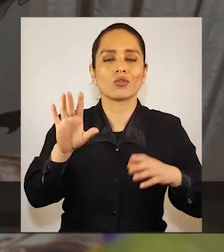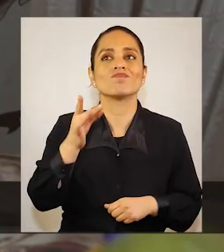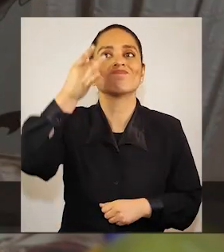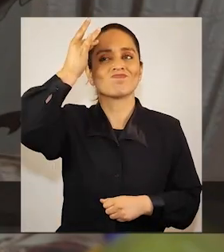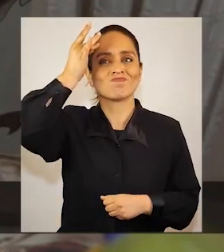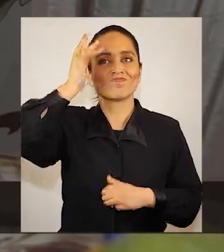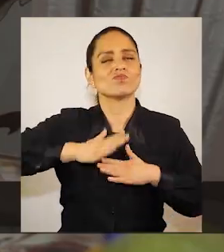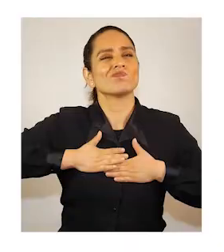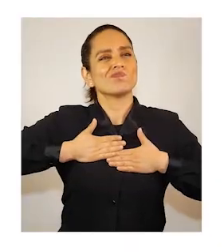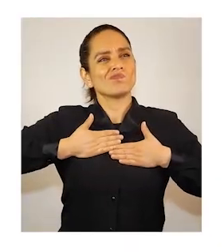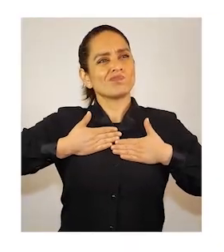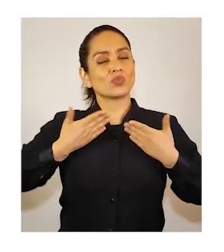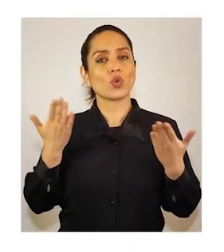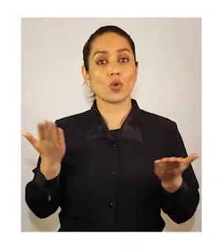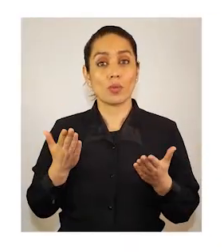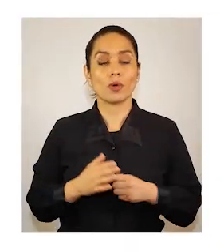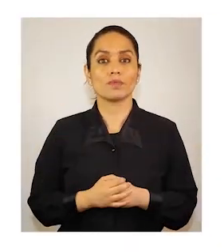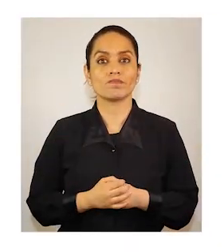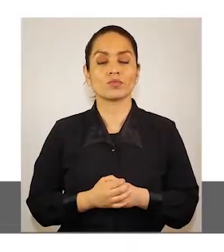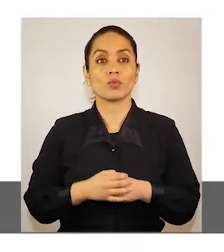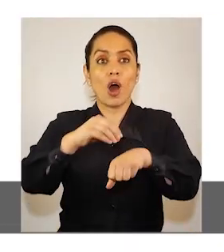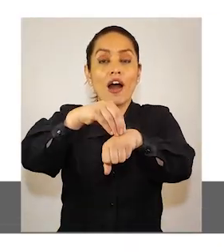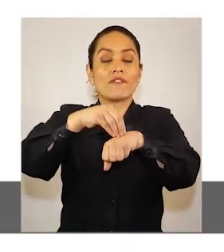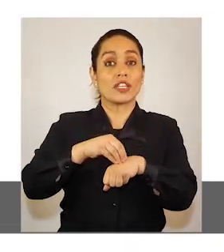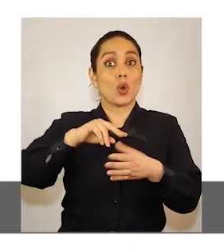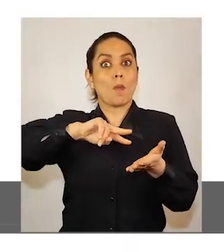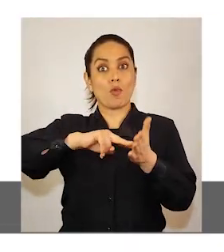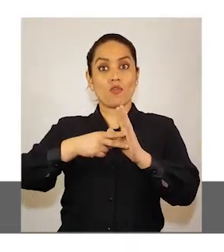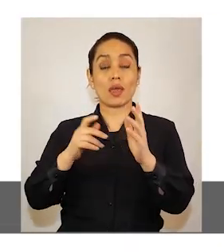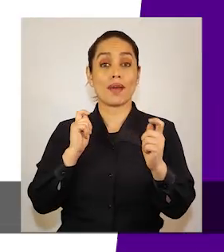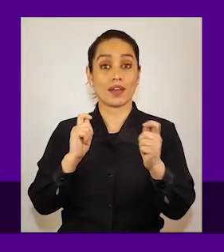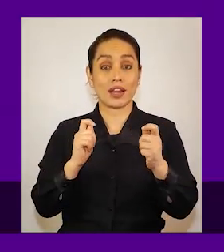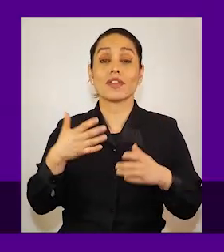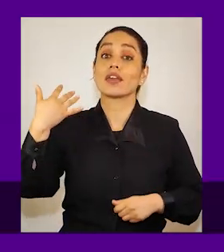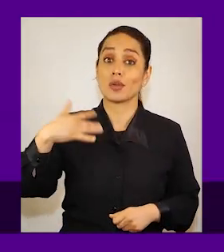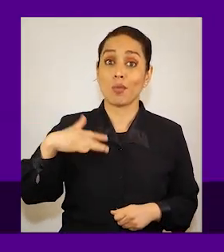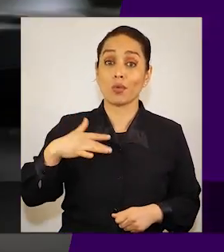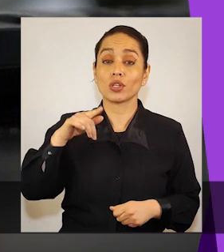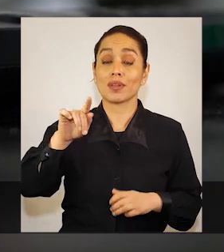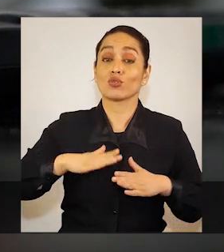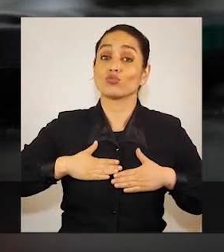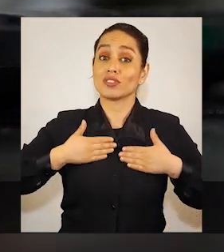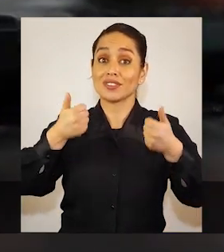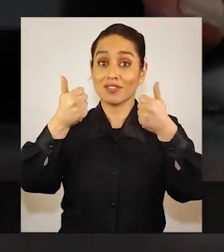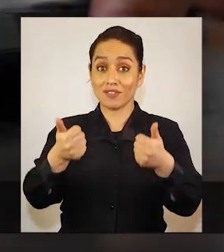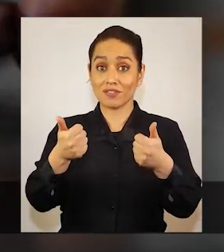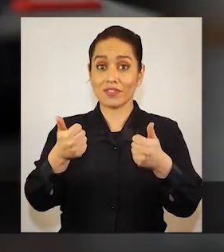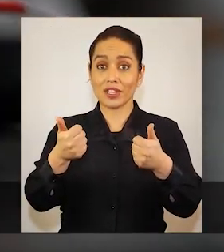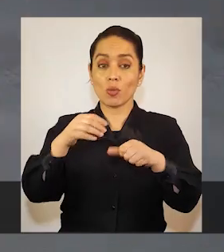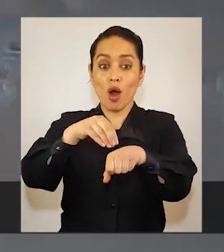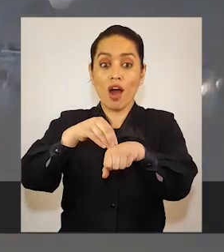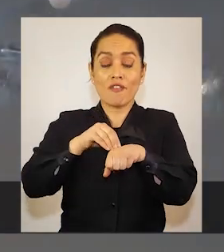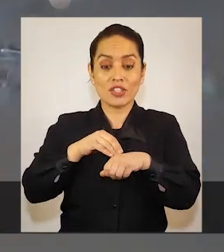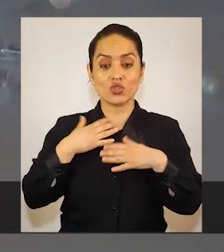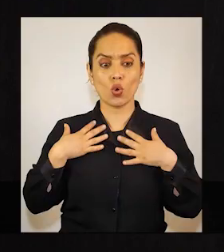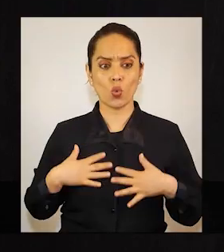estado de ánimo. Señales de alarma. Es muy importante para tu bienestar poner atención a las señales de alarma que